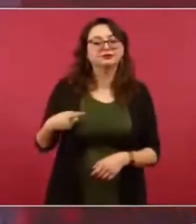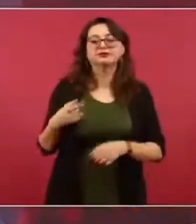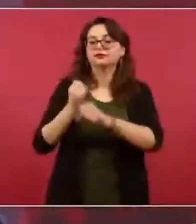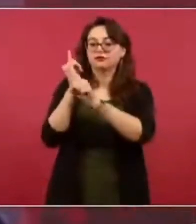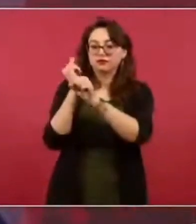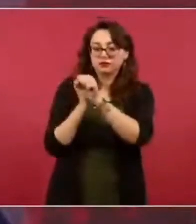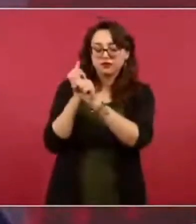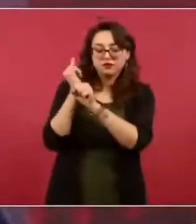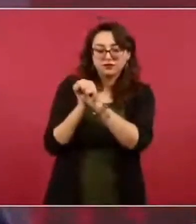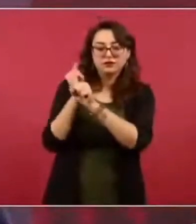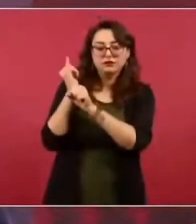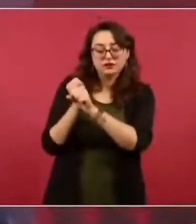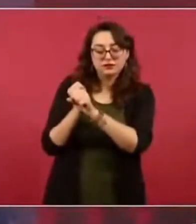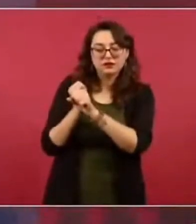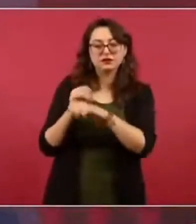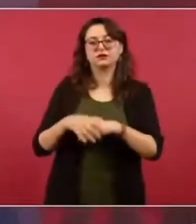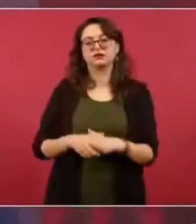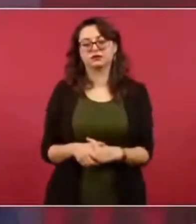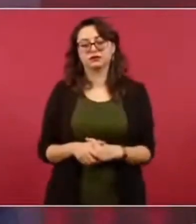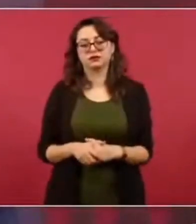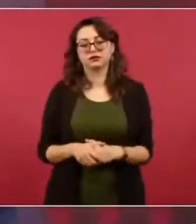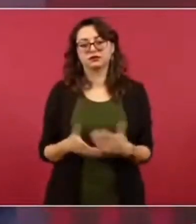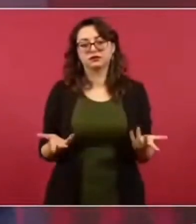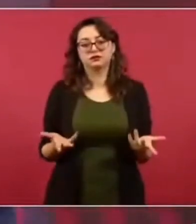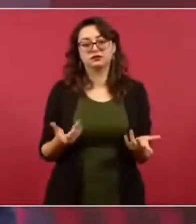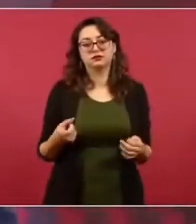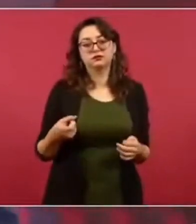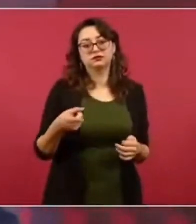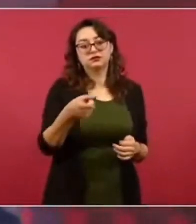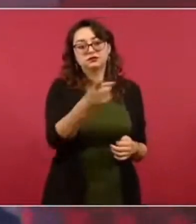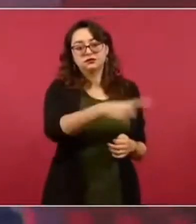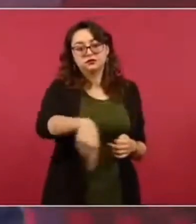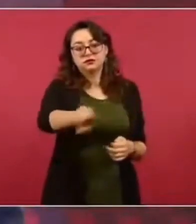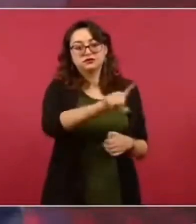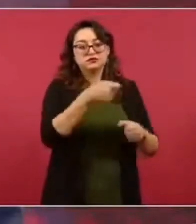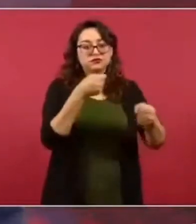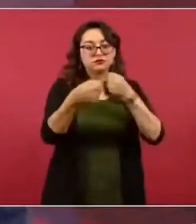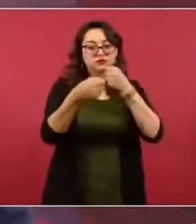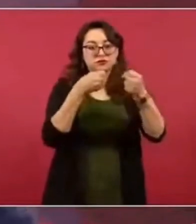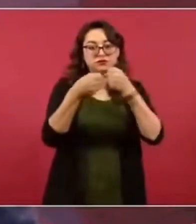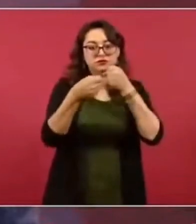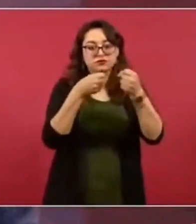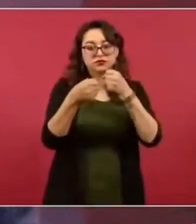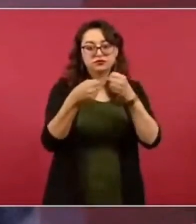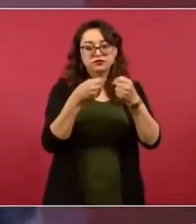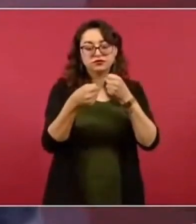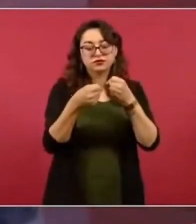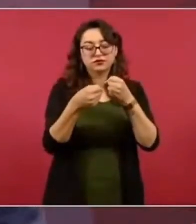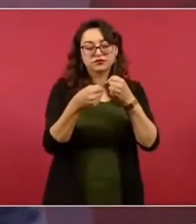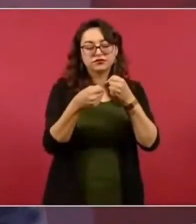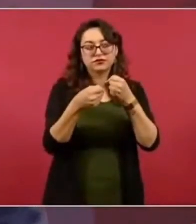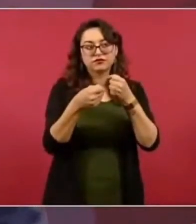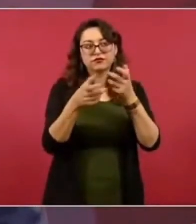Ustedes quisieran, ni así se conformarían,